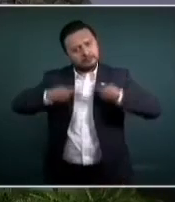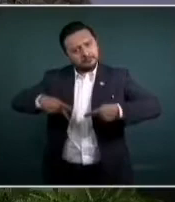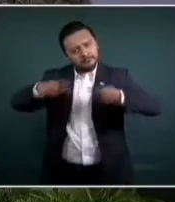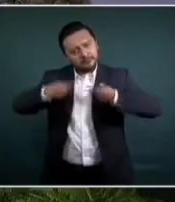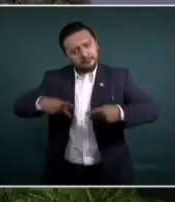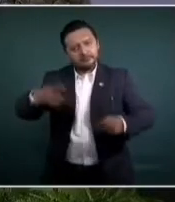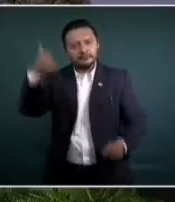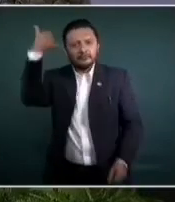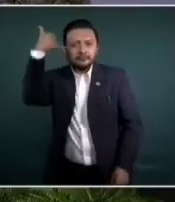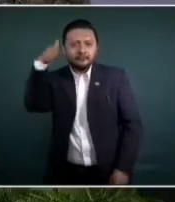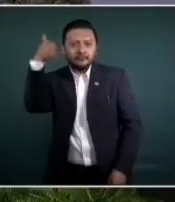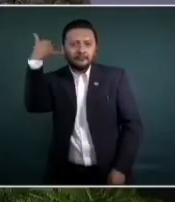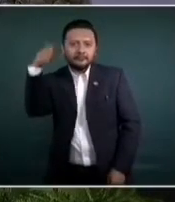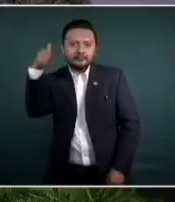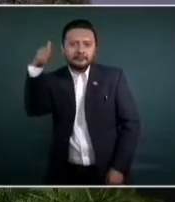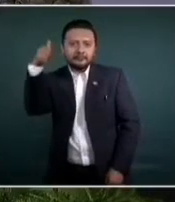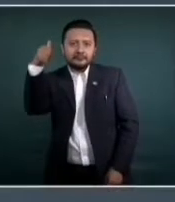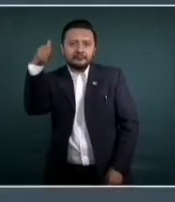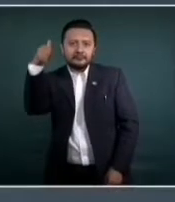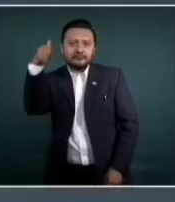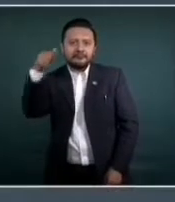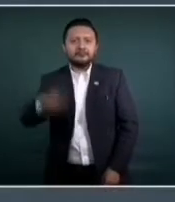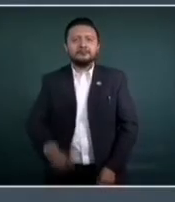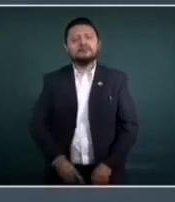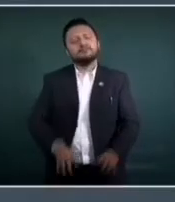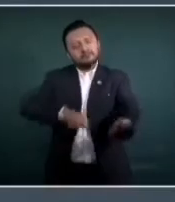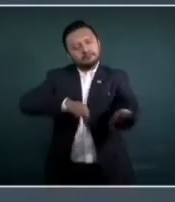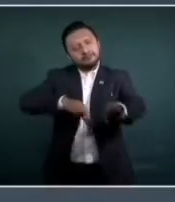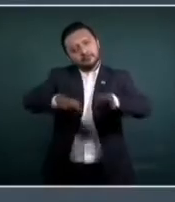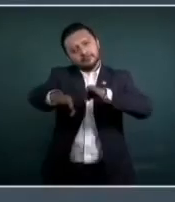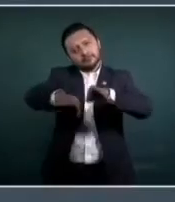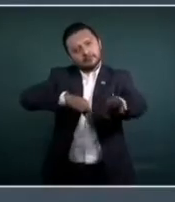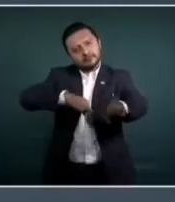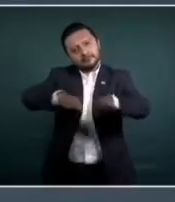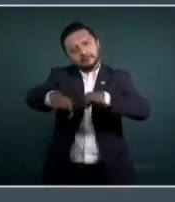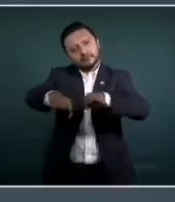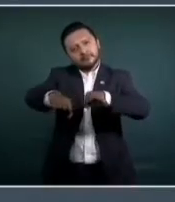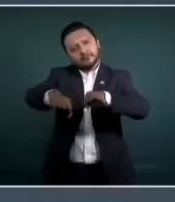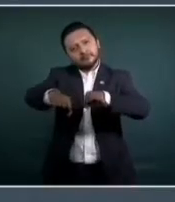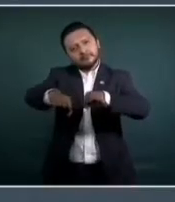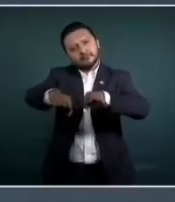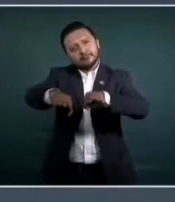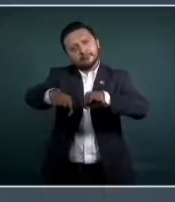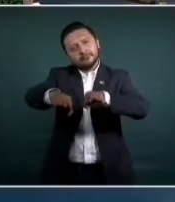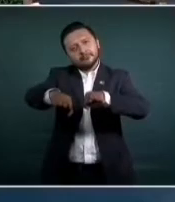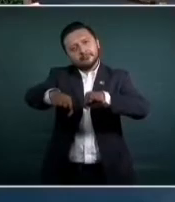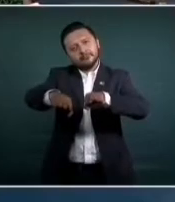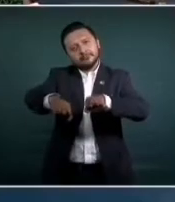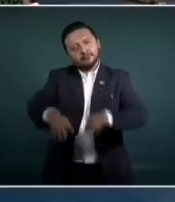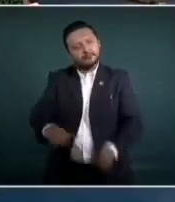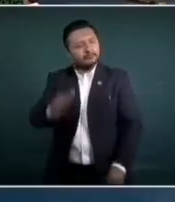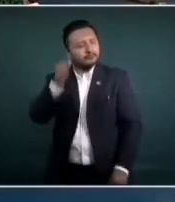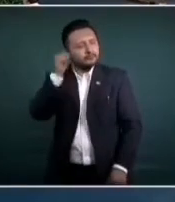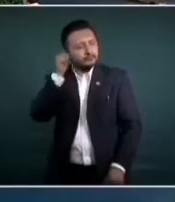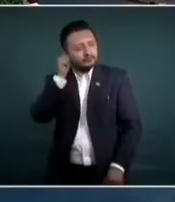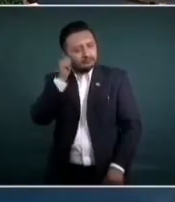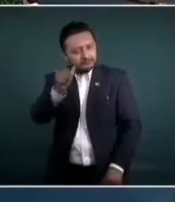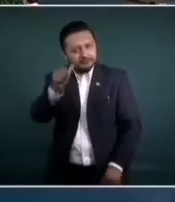como del trabajo eficiente, perseverante,